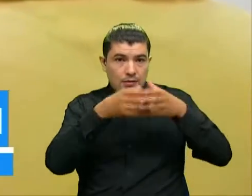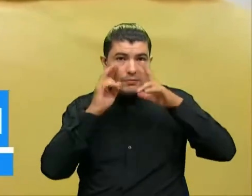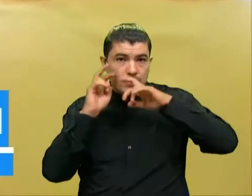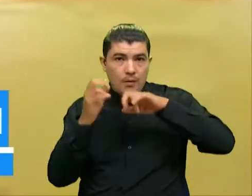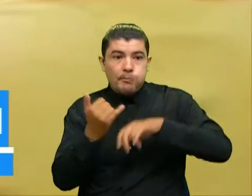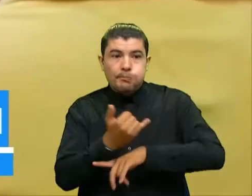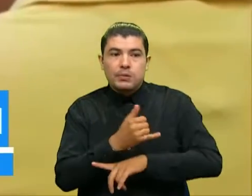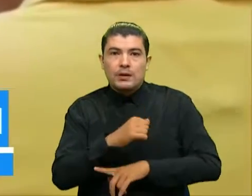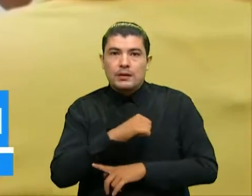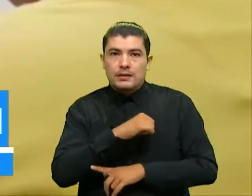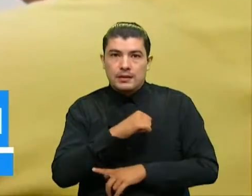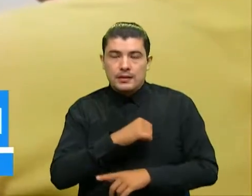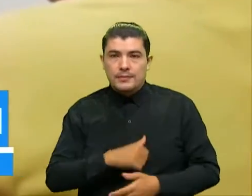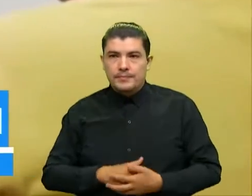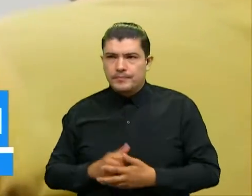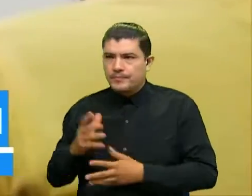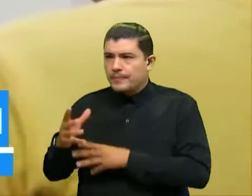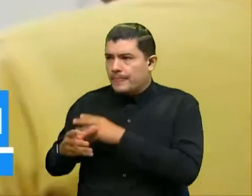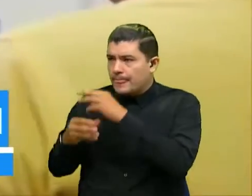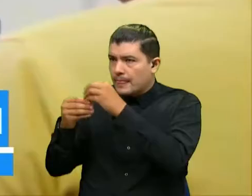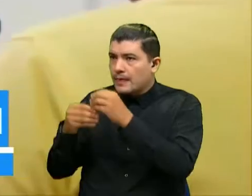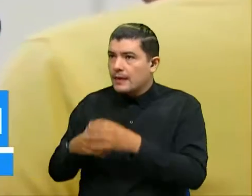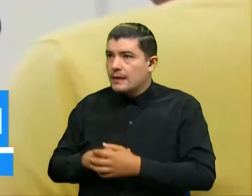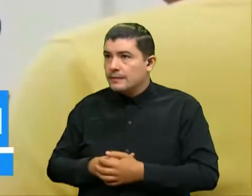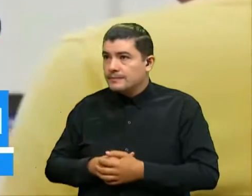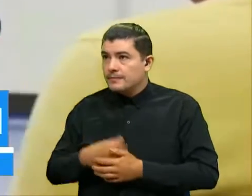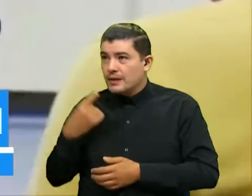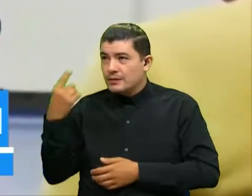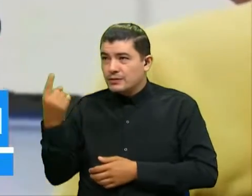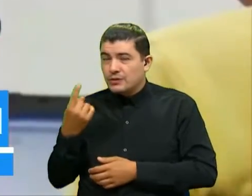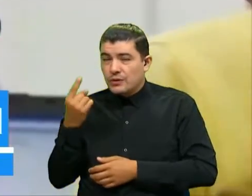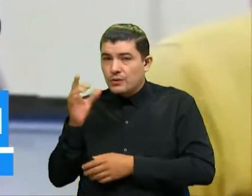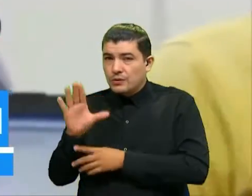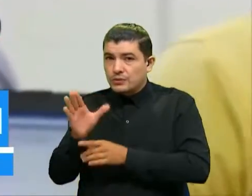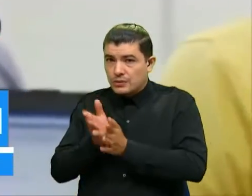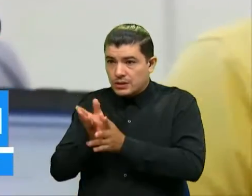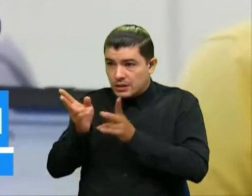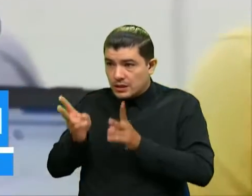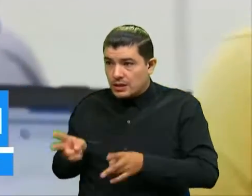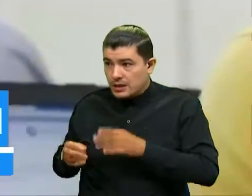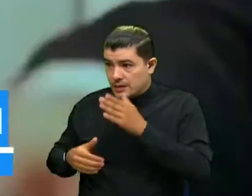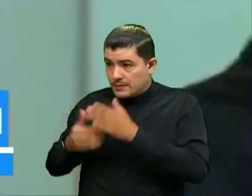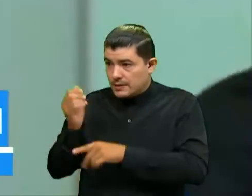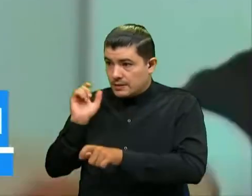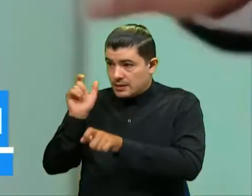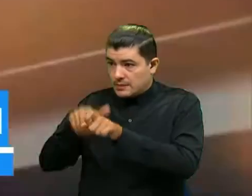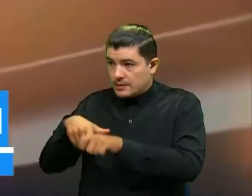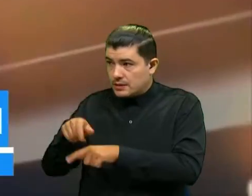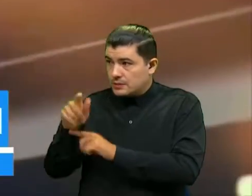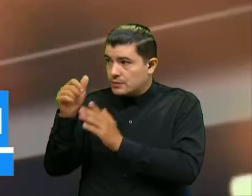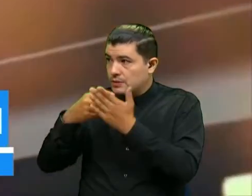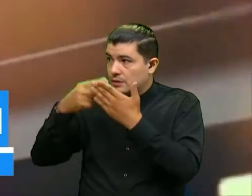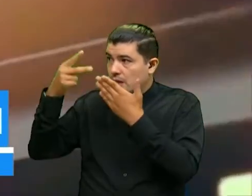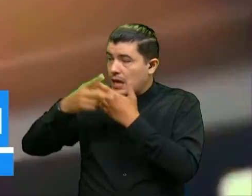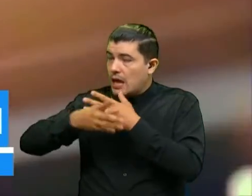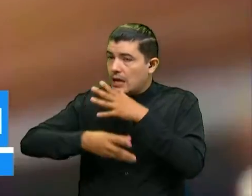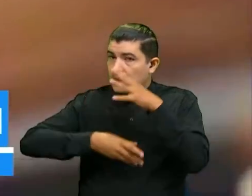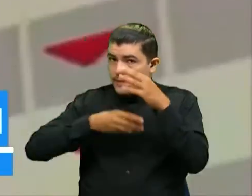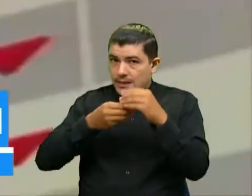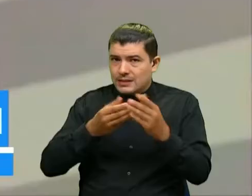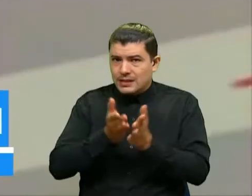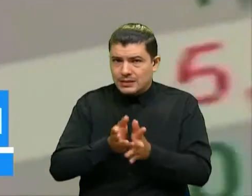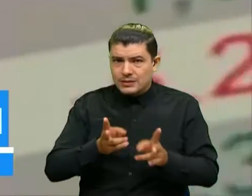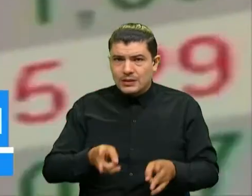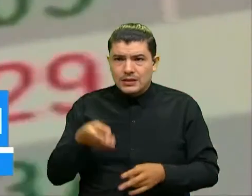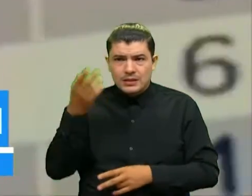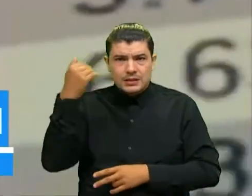tenemos de igual manera no solo son nuestros recién egresados los que se vinculan a nuestros proyectos sino también egresados que tienen una